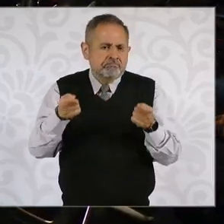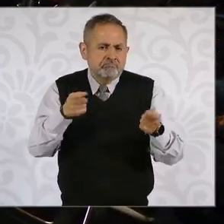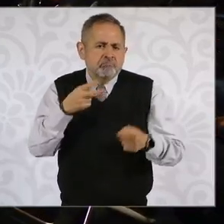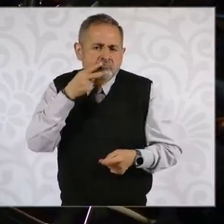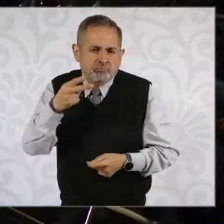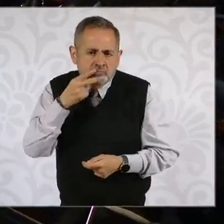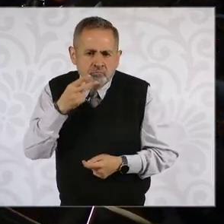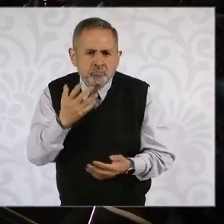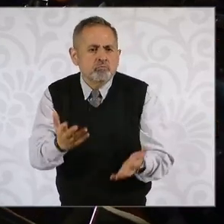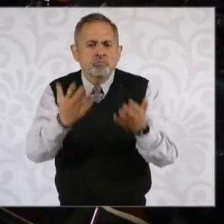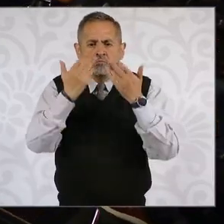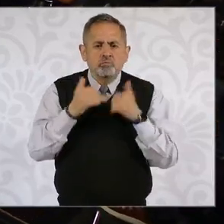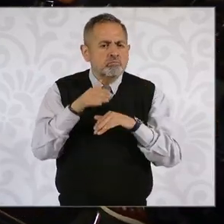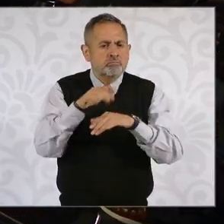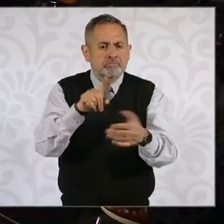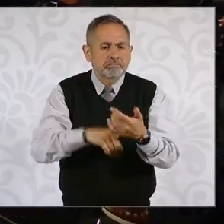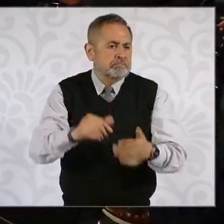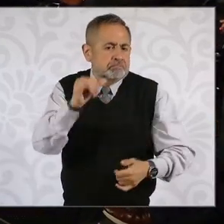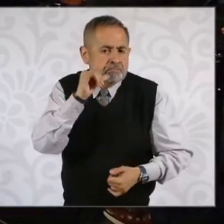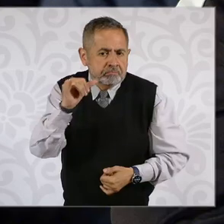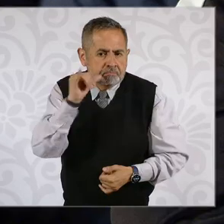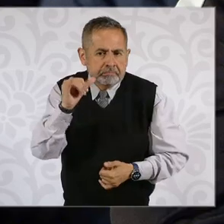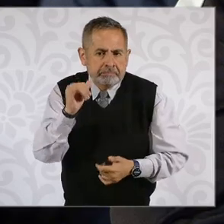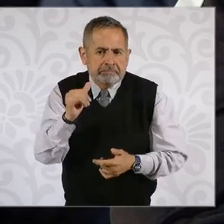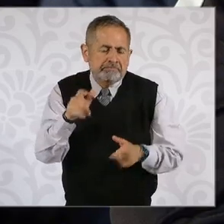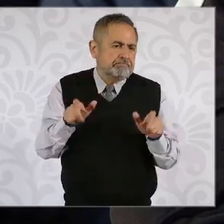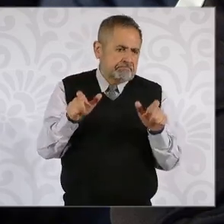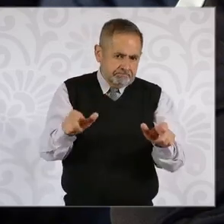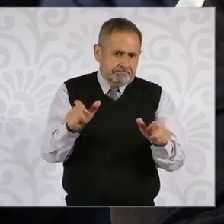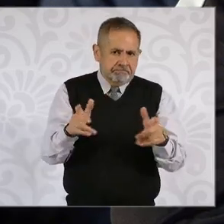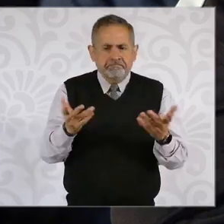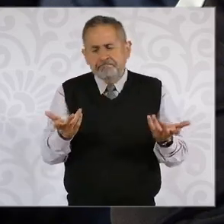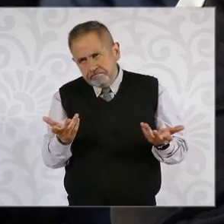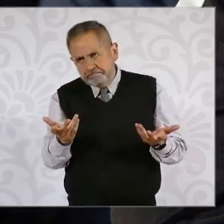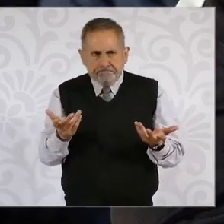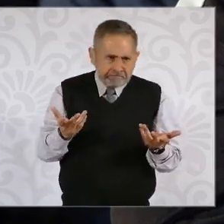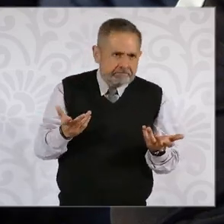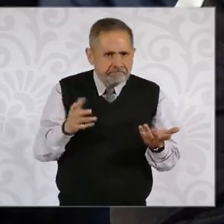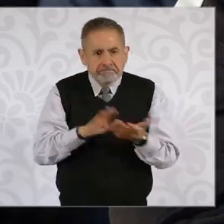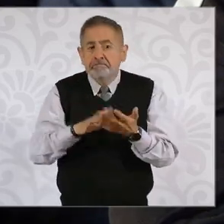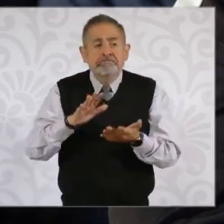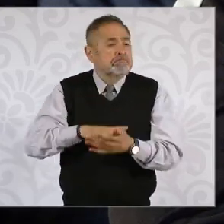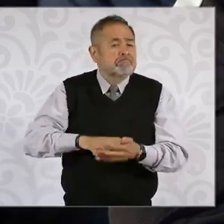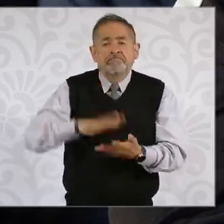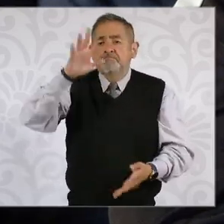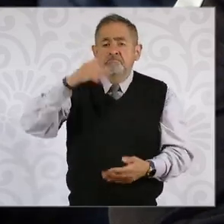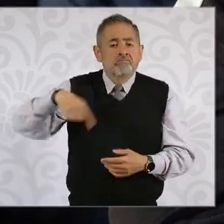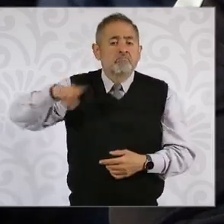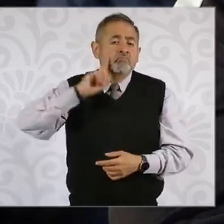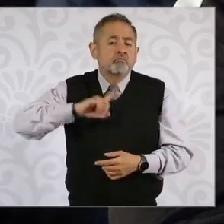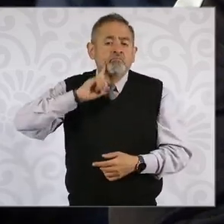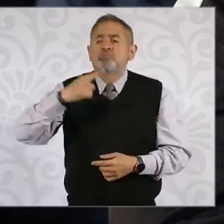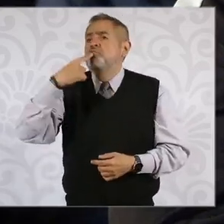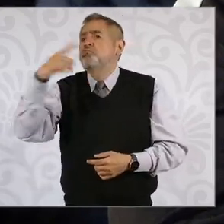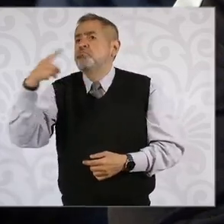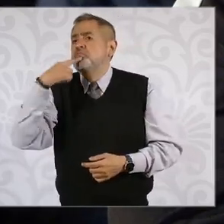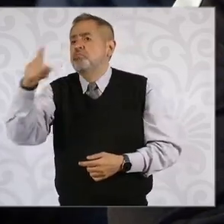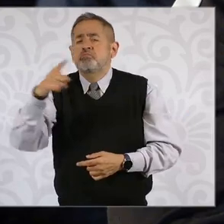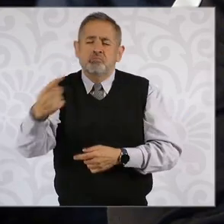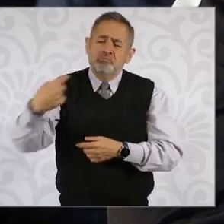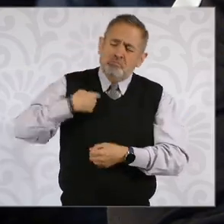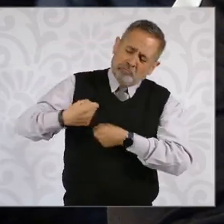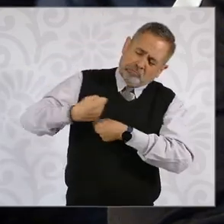no hay algo al respecto en materia de alcohol, pero que la mayoría de las denuncias o de las mujeres que son violentadas o